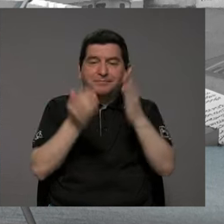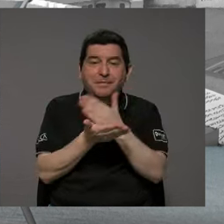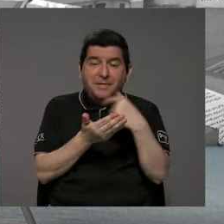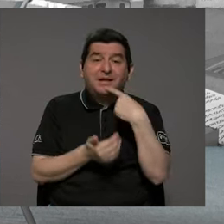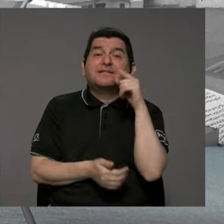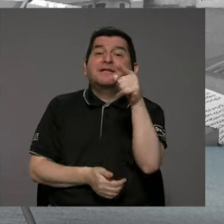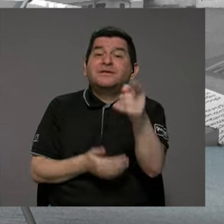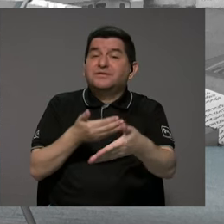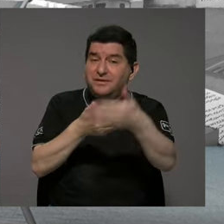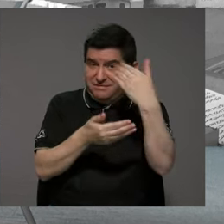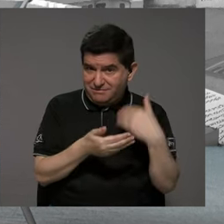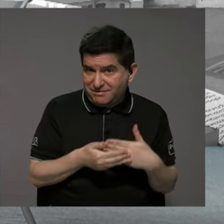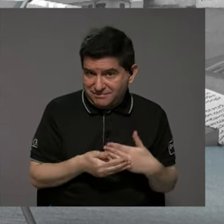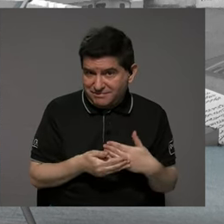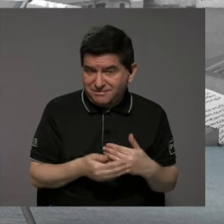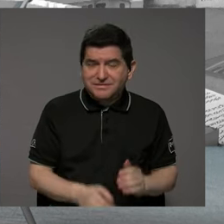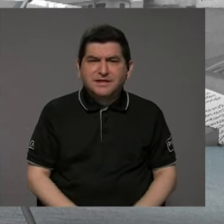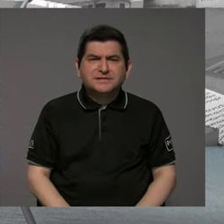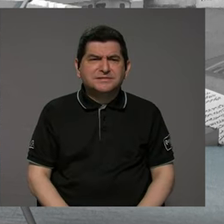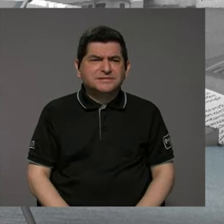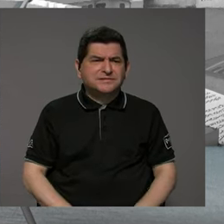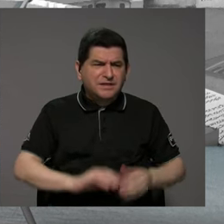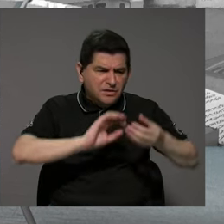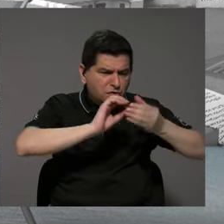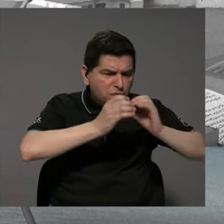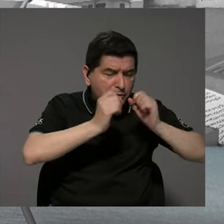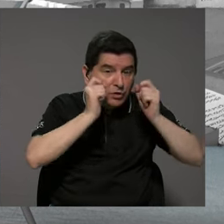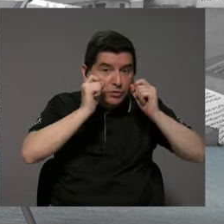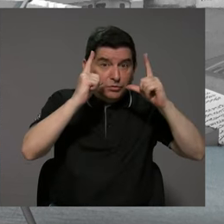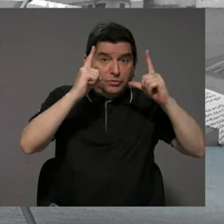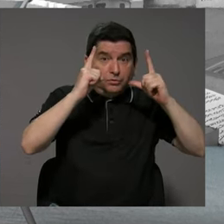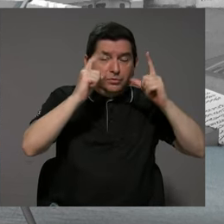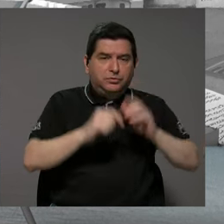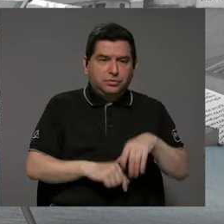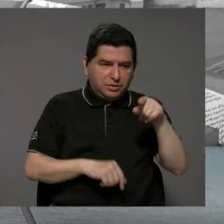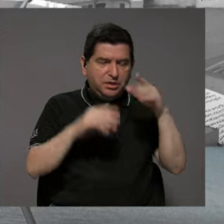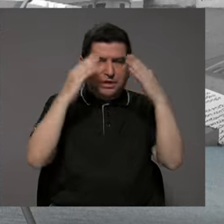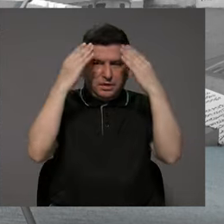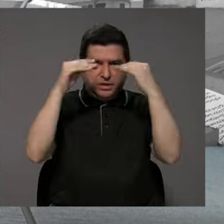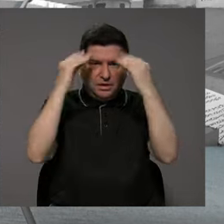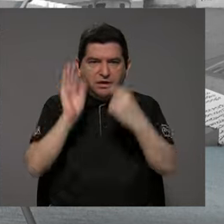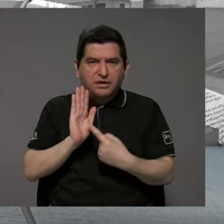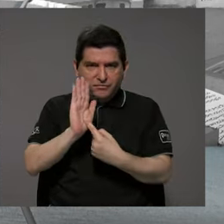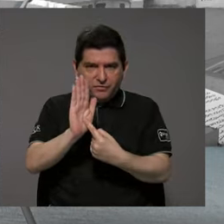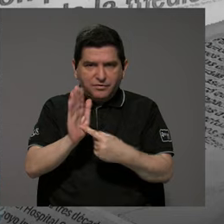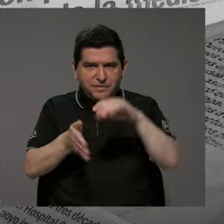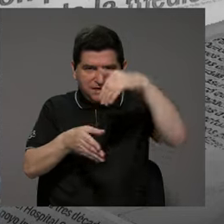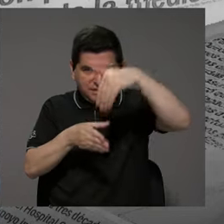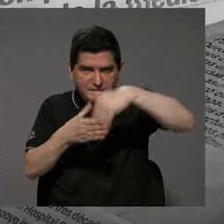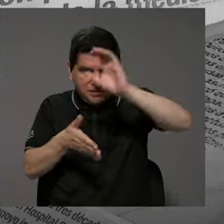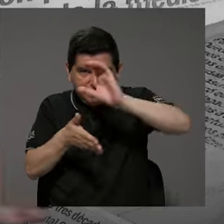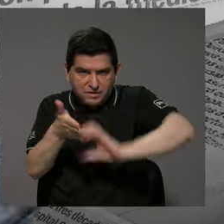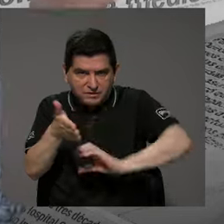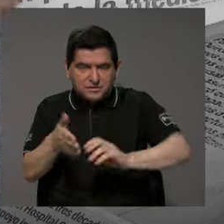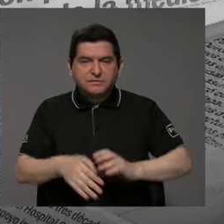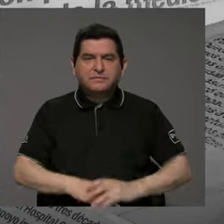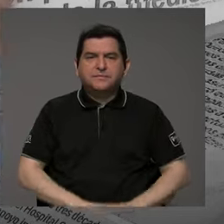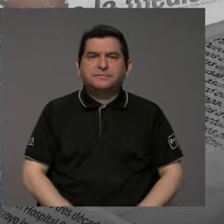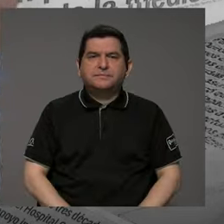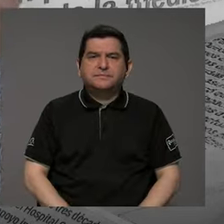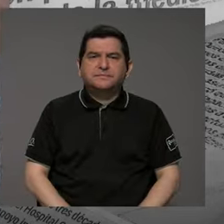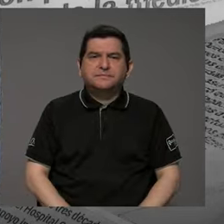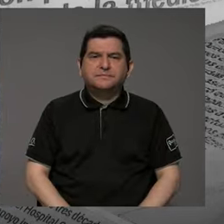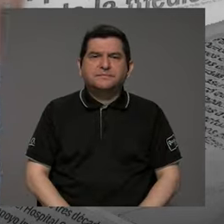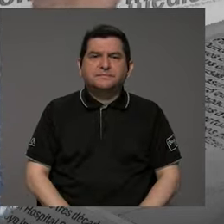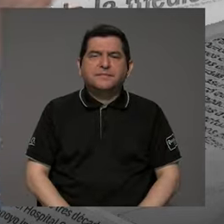lo que usted estaba mencionando, y hay datos sorprendentes en este capítulo. ¿Cuál